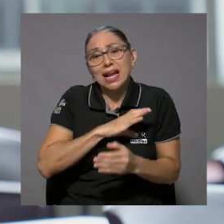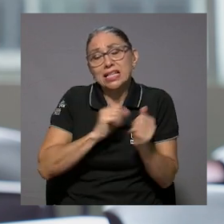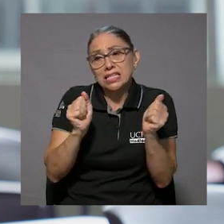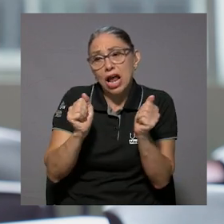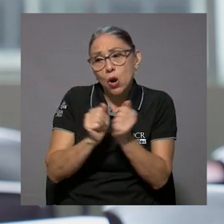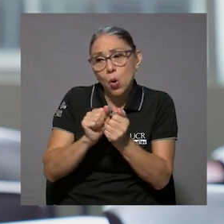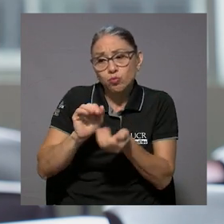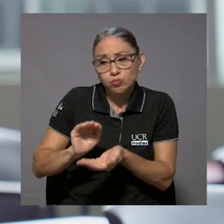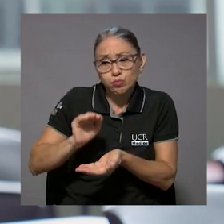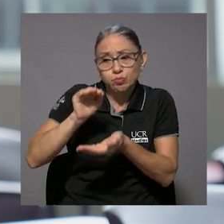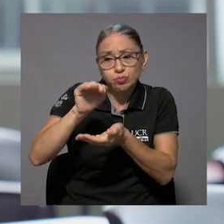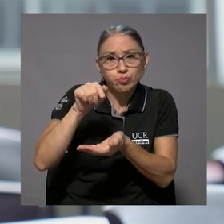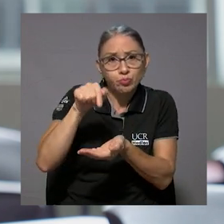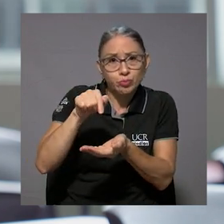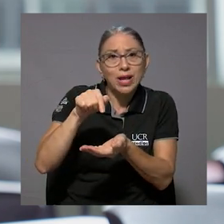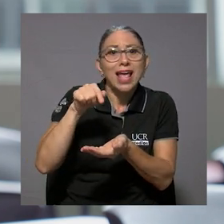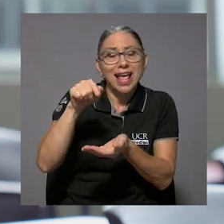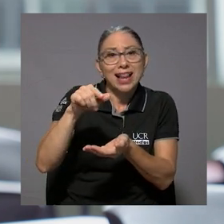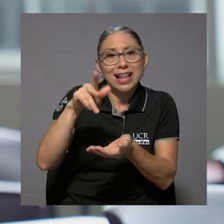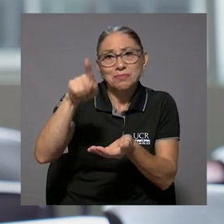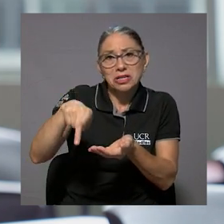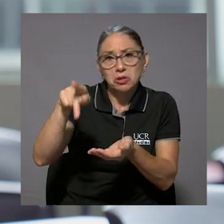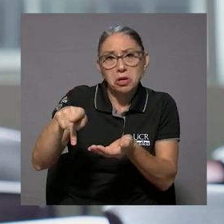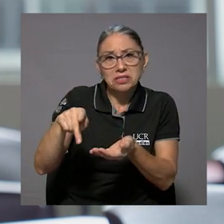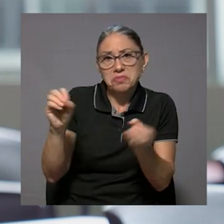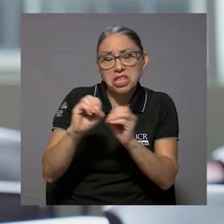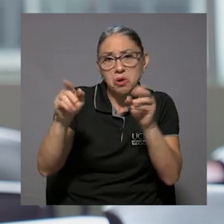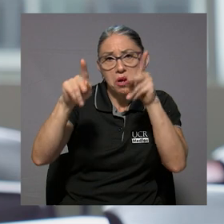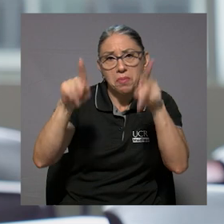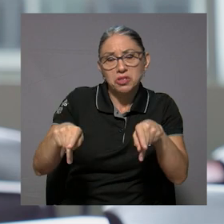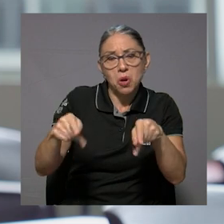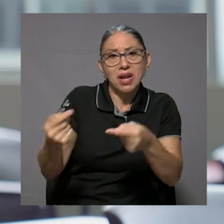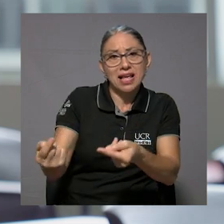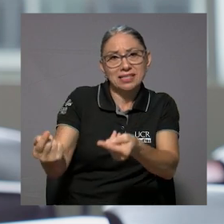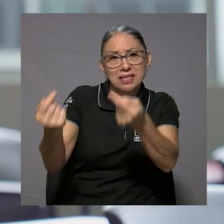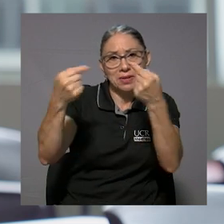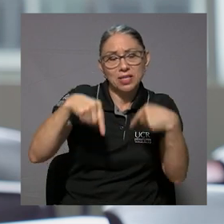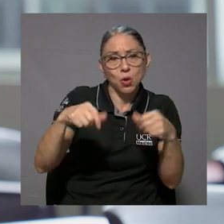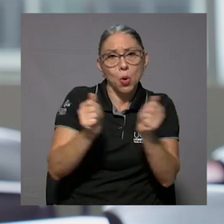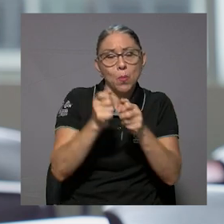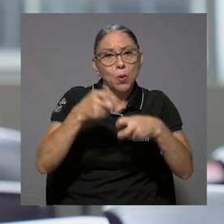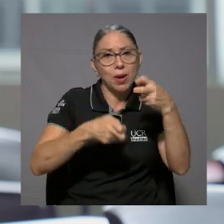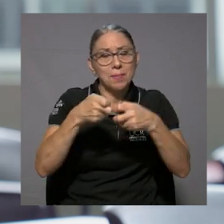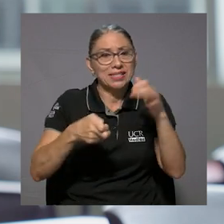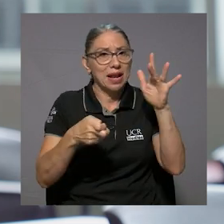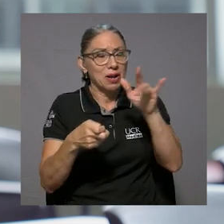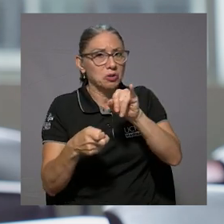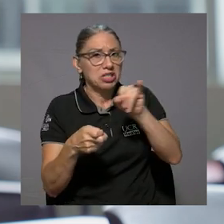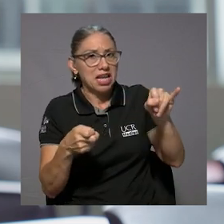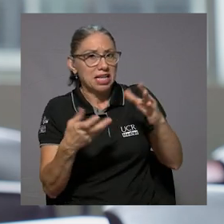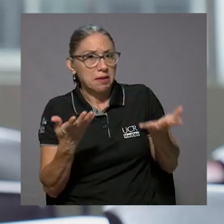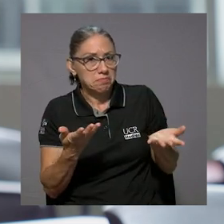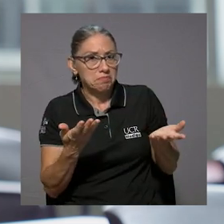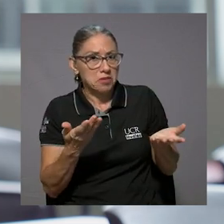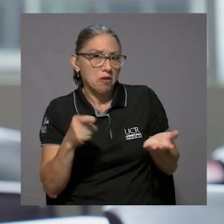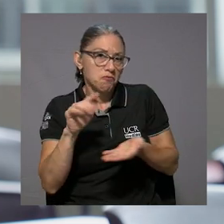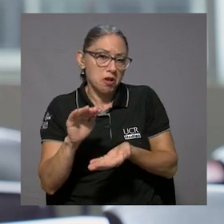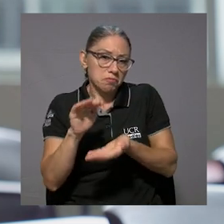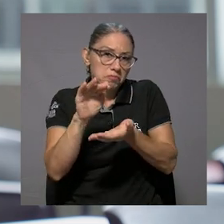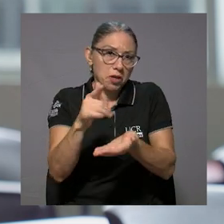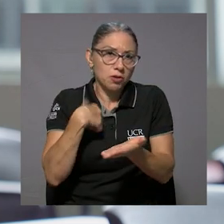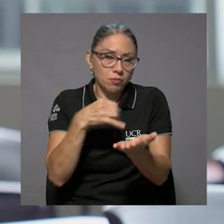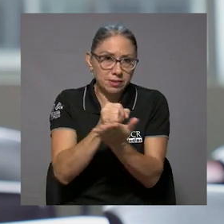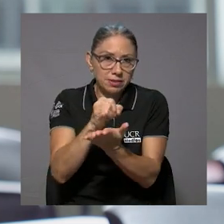Sin embargo, debe ser un cerdo de las encuestas y la investigación porque nadie se presentó con problemas en la mano izquierda.